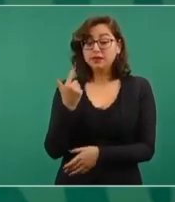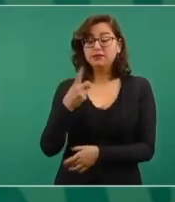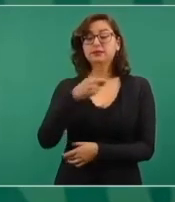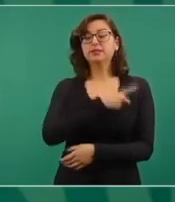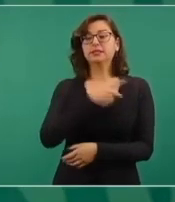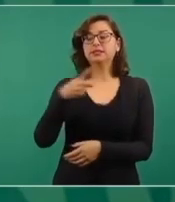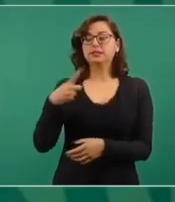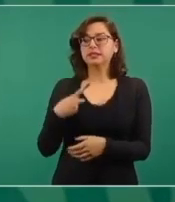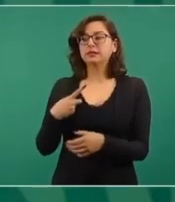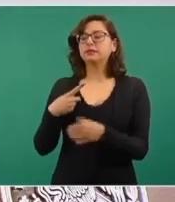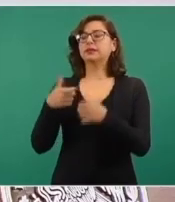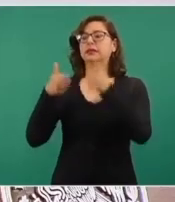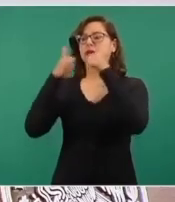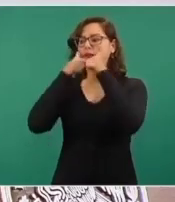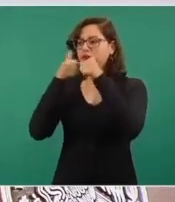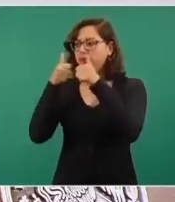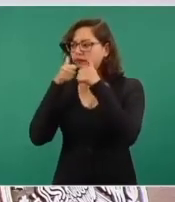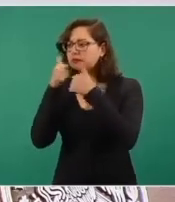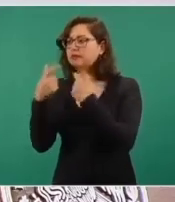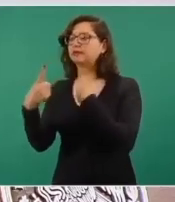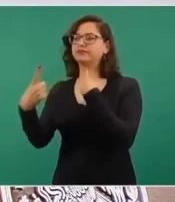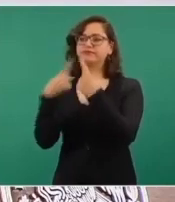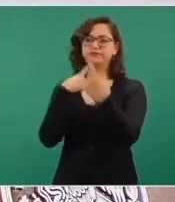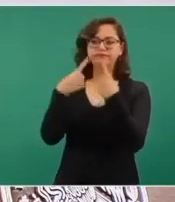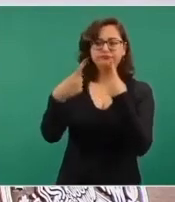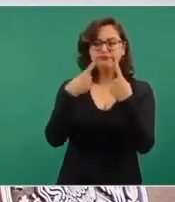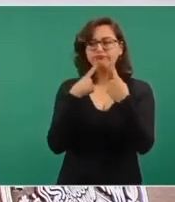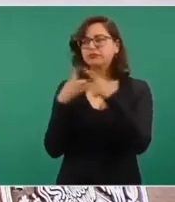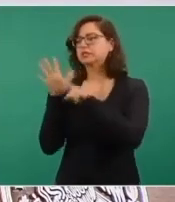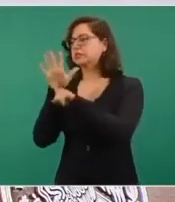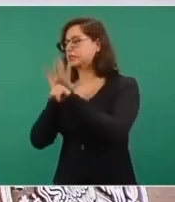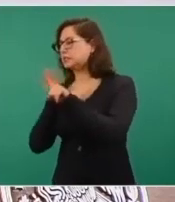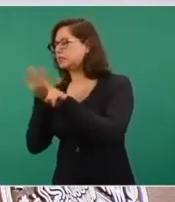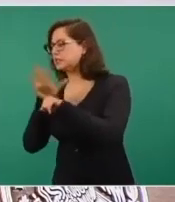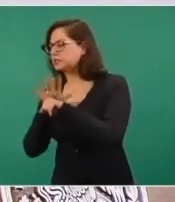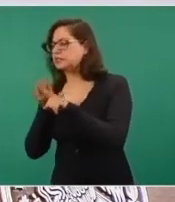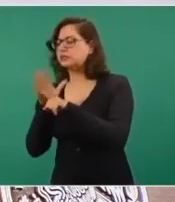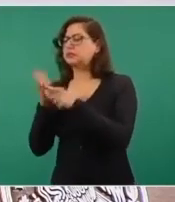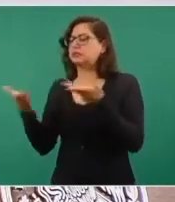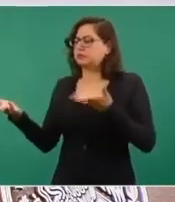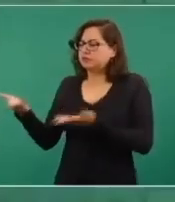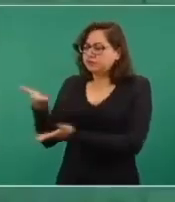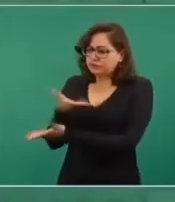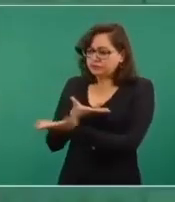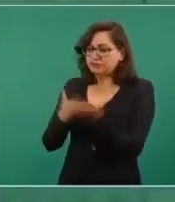del convencimiento, de la conciliación, del perdón,